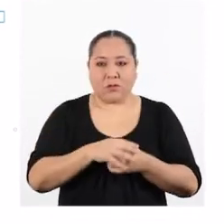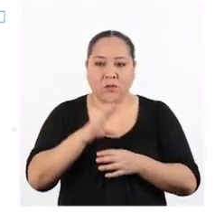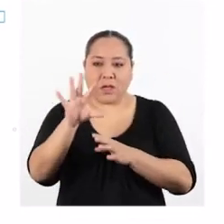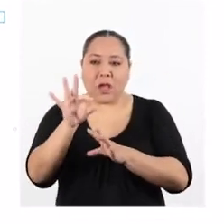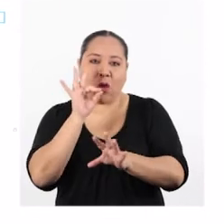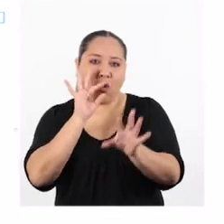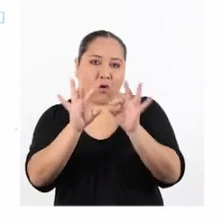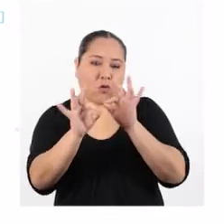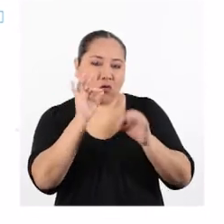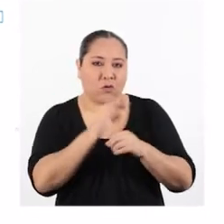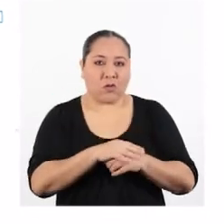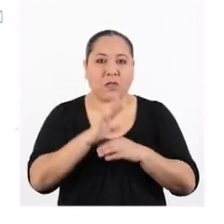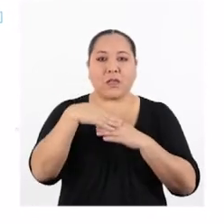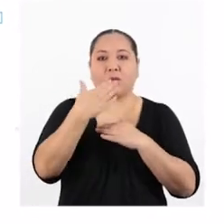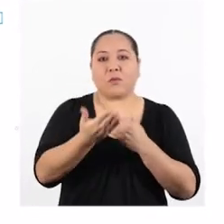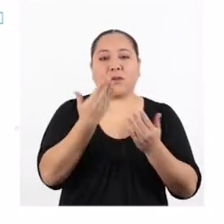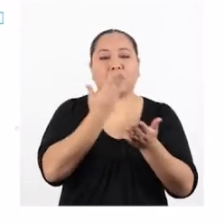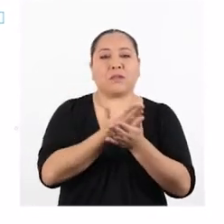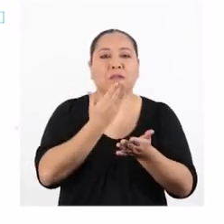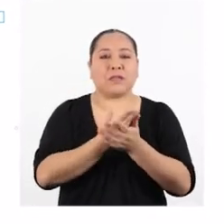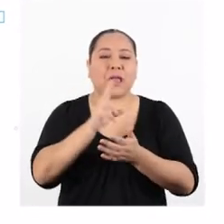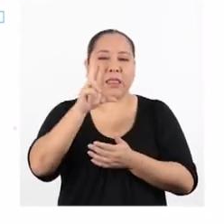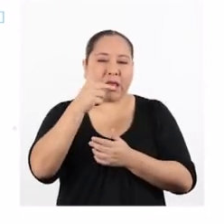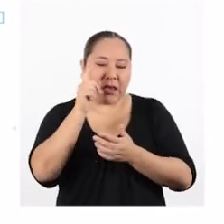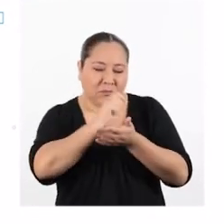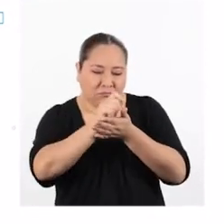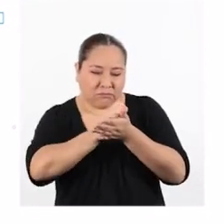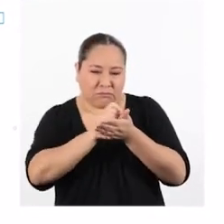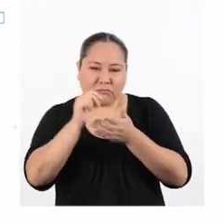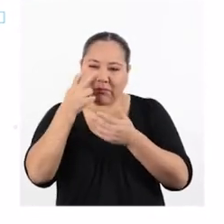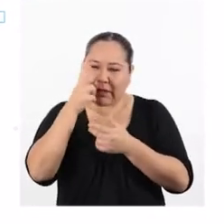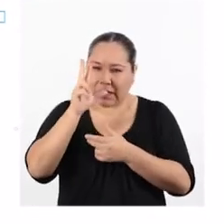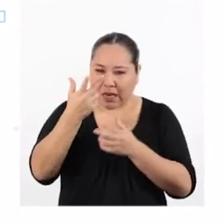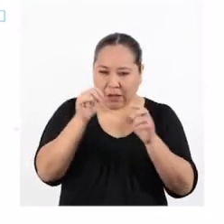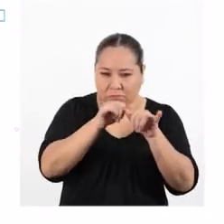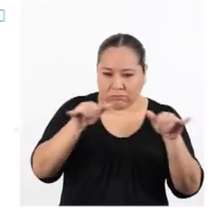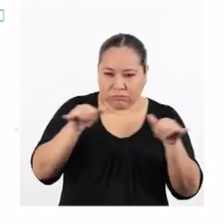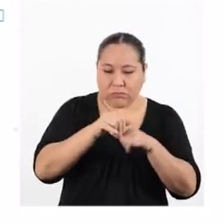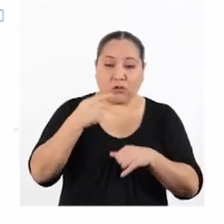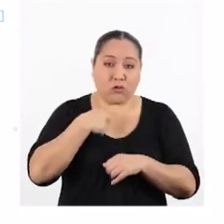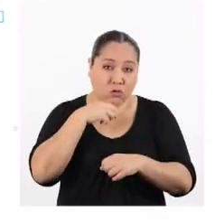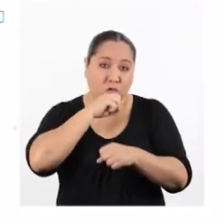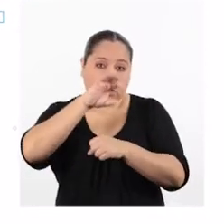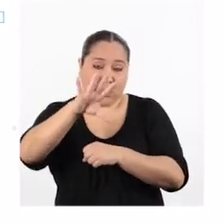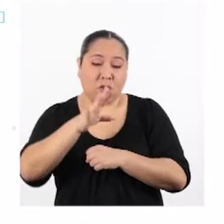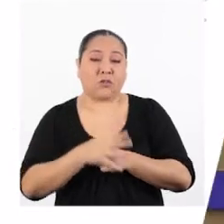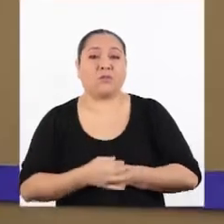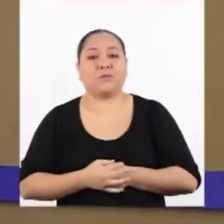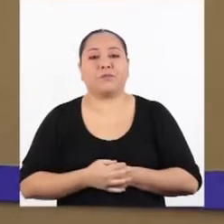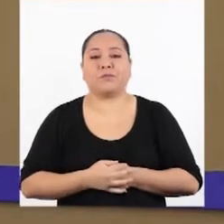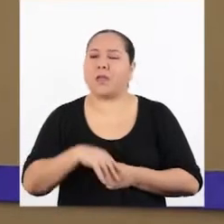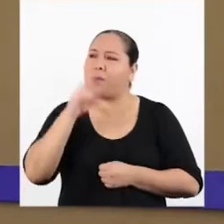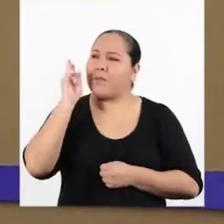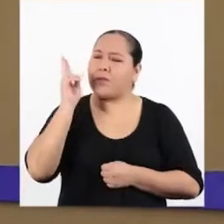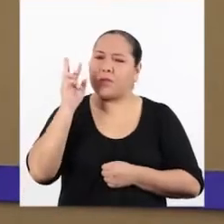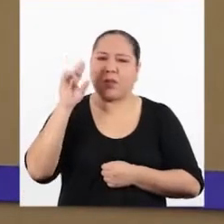obtenido luego de hacer triples mediciones, tal como les he indicado. Profesor Renzo, ¿podría